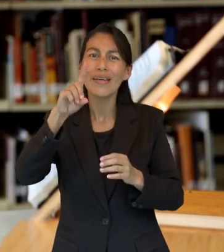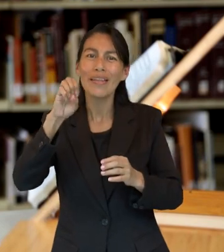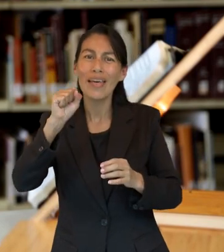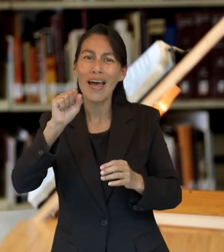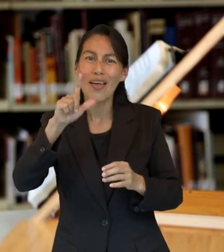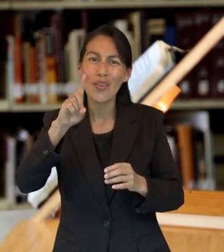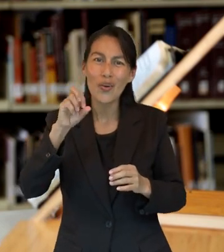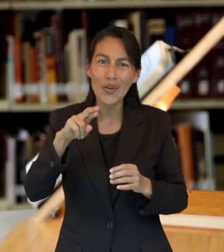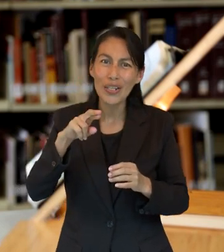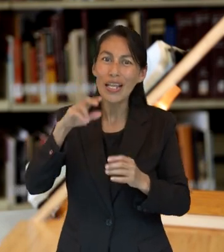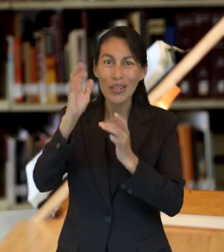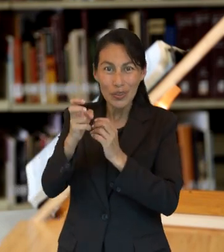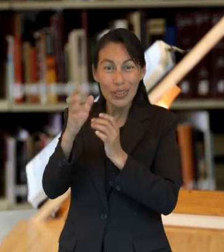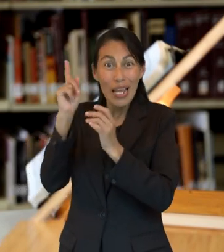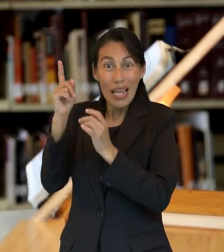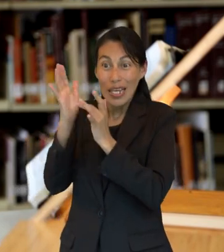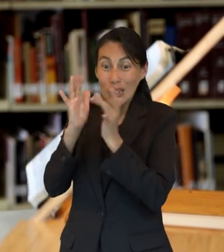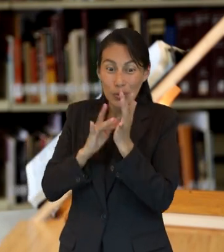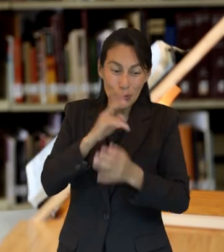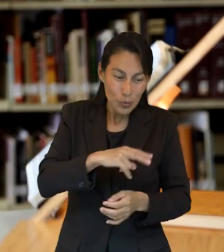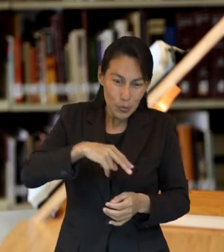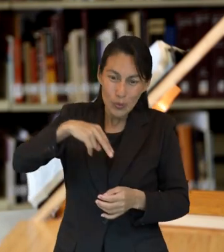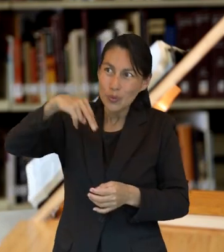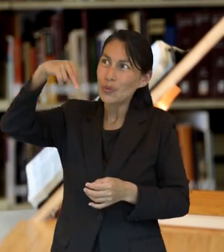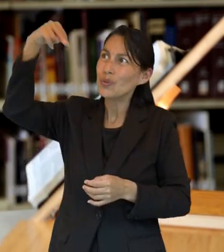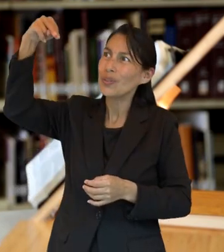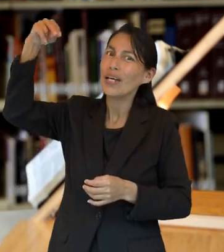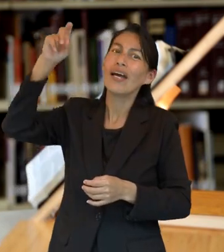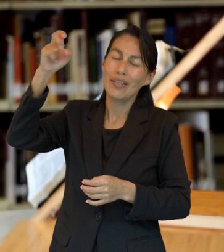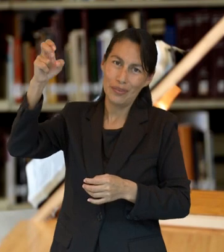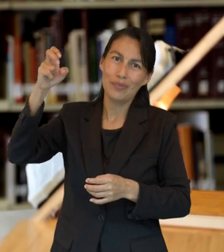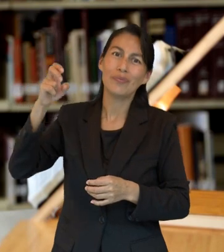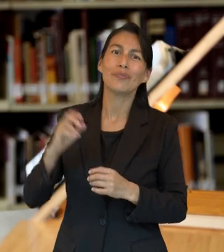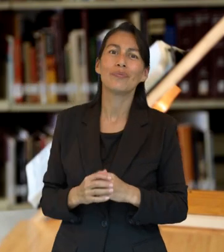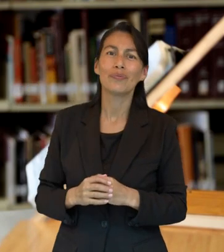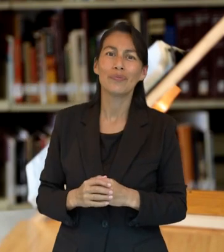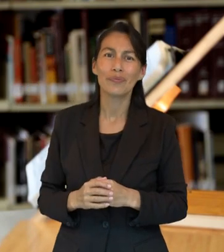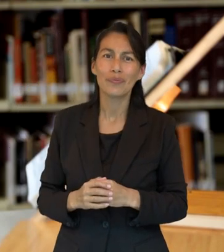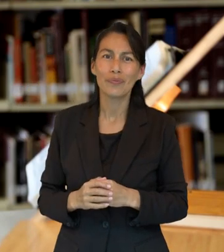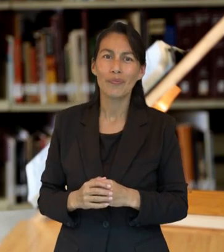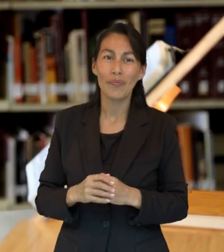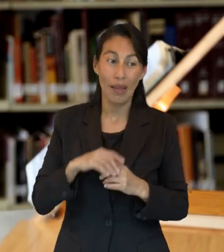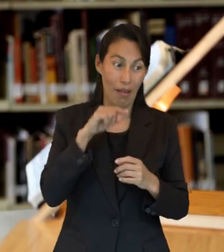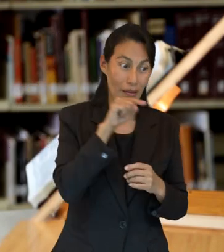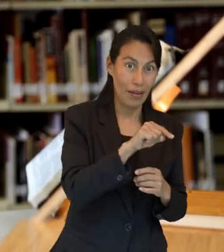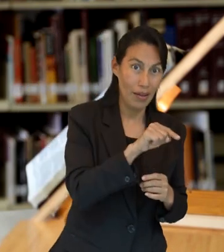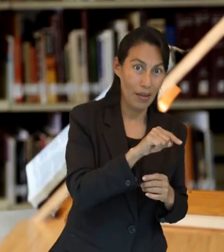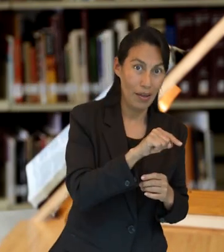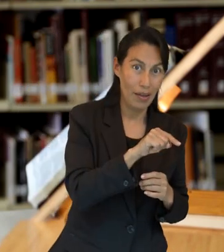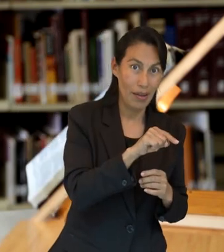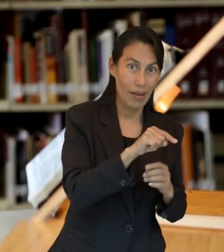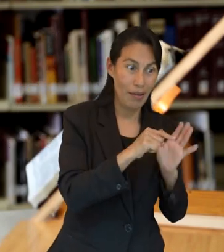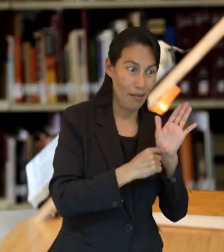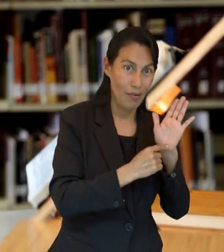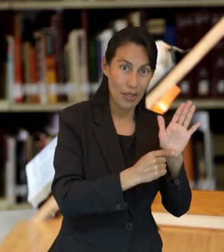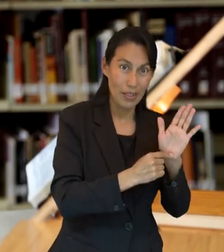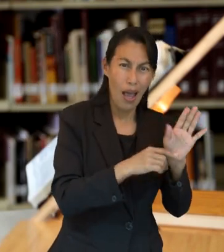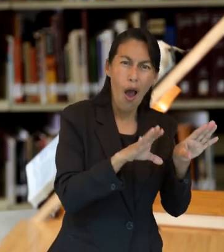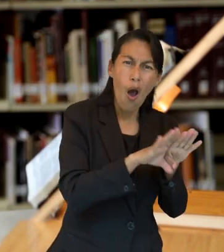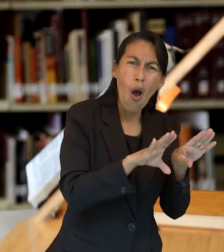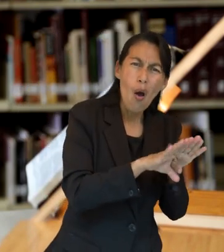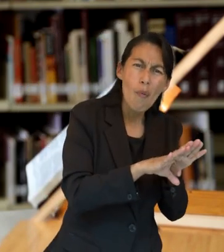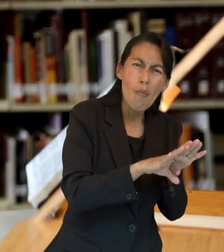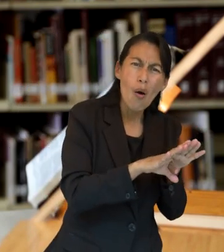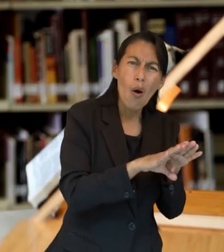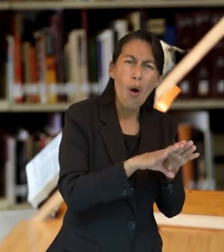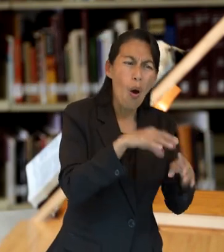del nuevo pacto. Esto tuvo que ocurrir después de su ascensión al cielo. En Daniel se muestran las escenas